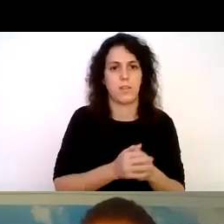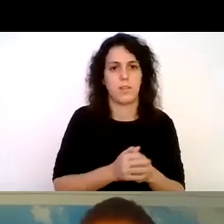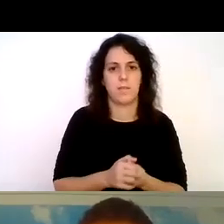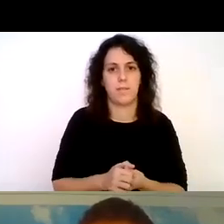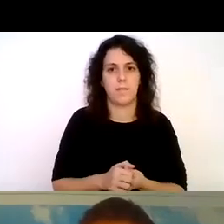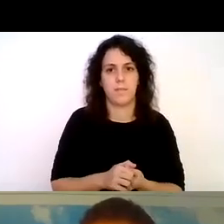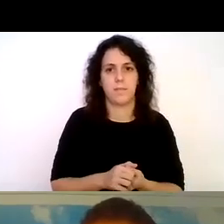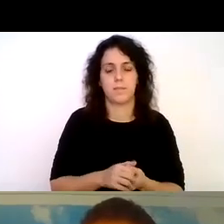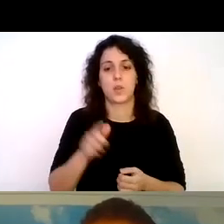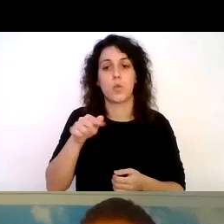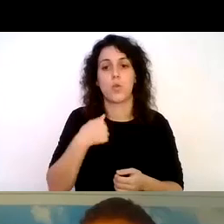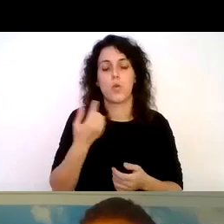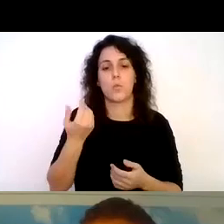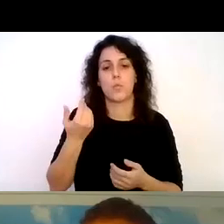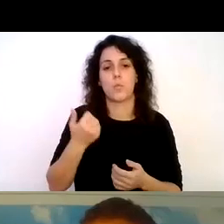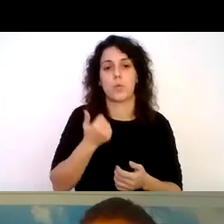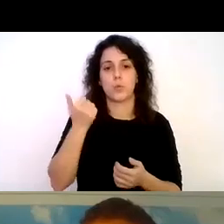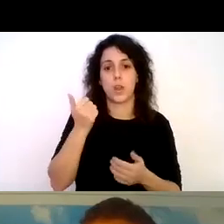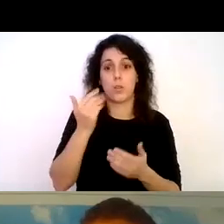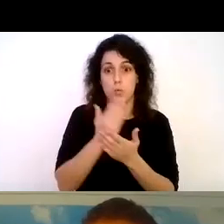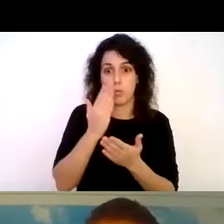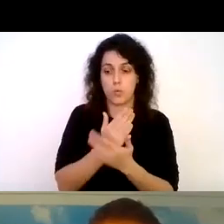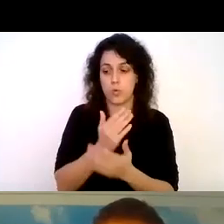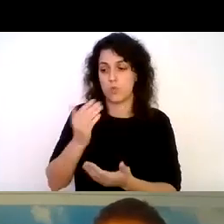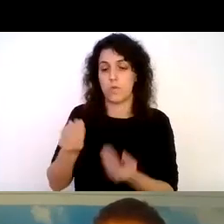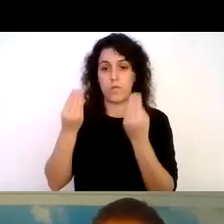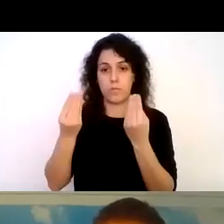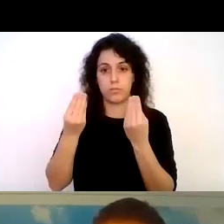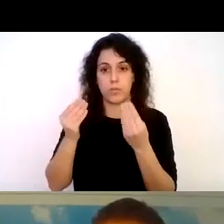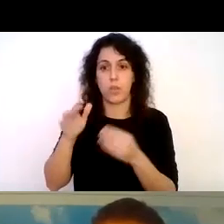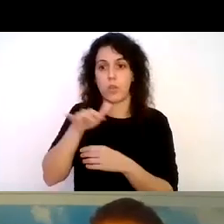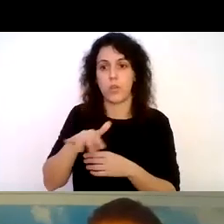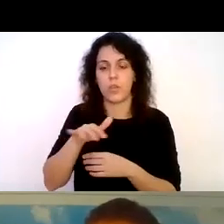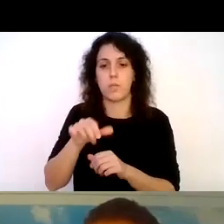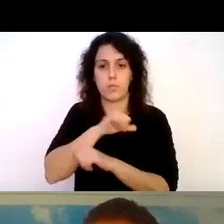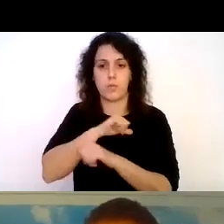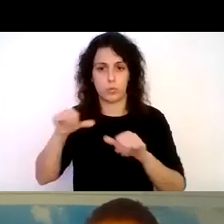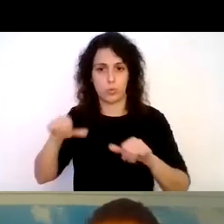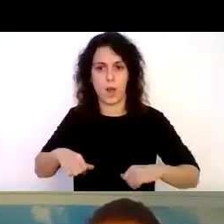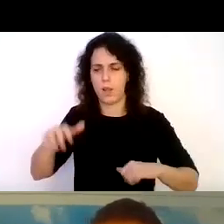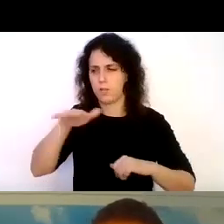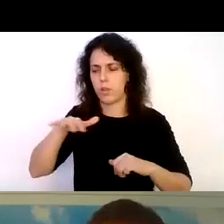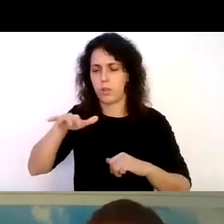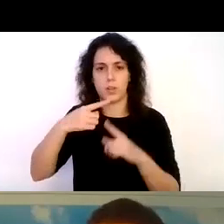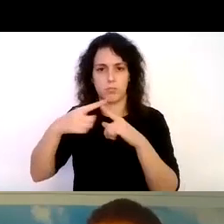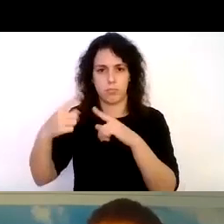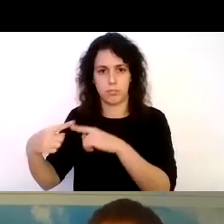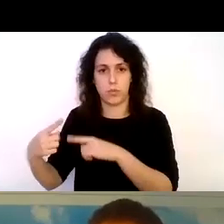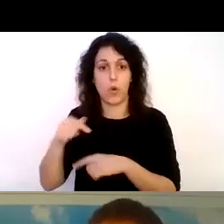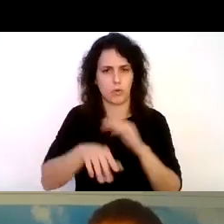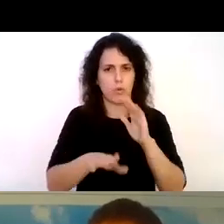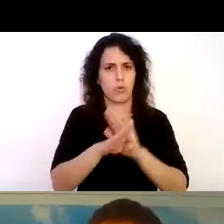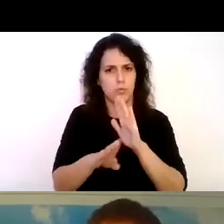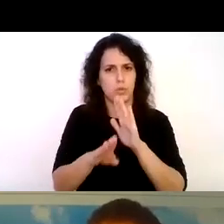tuve la oportunidad de hacer estos cursos también de capacitación en Portugal en diferentes lugares hoy continúan en